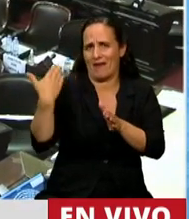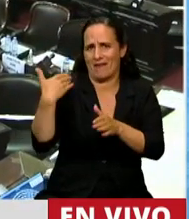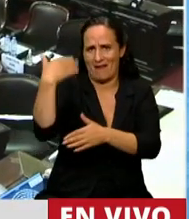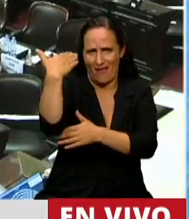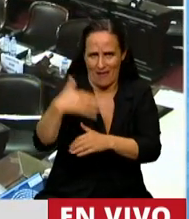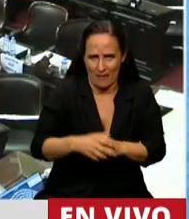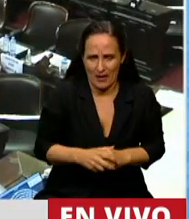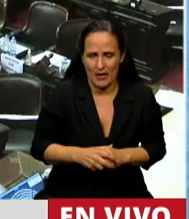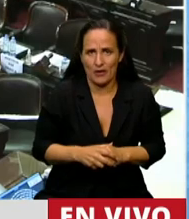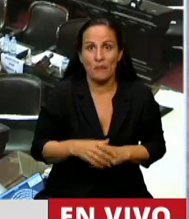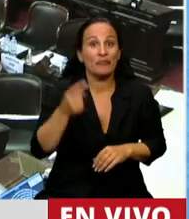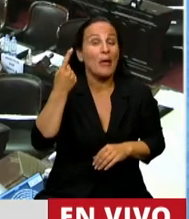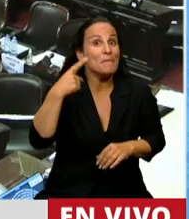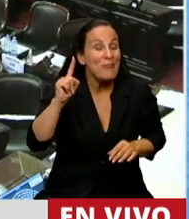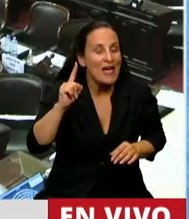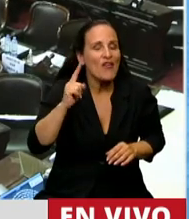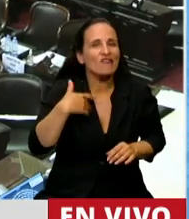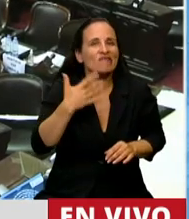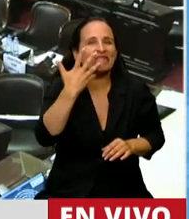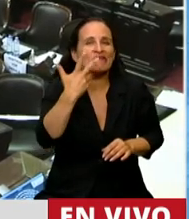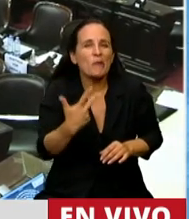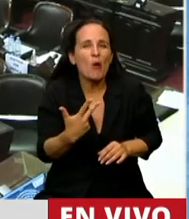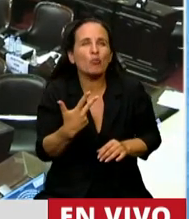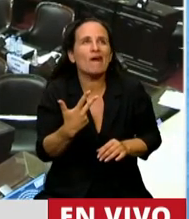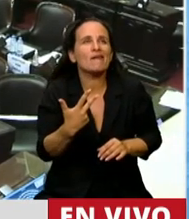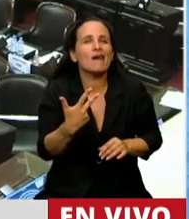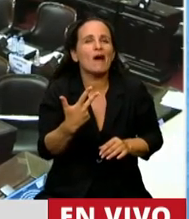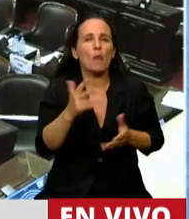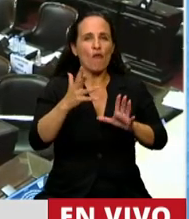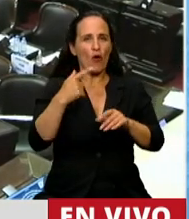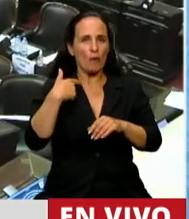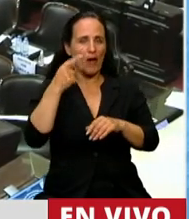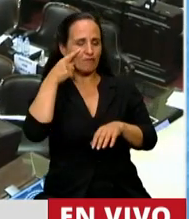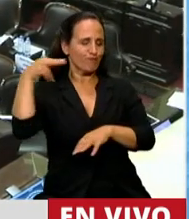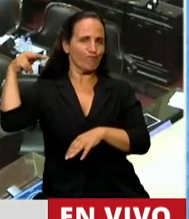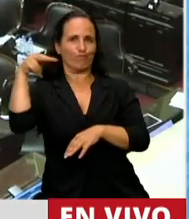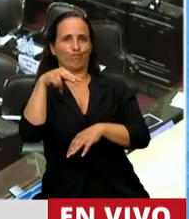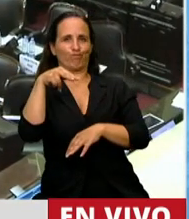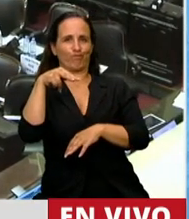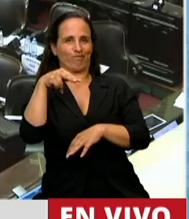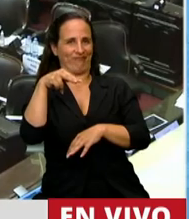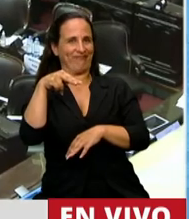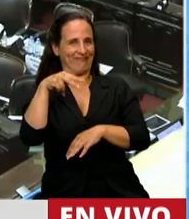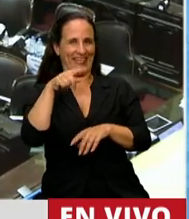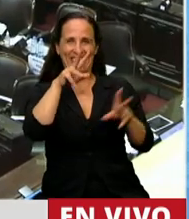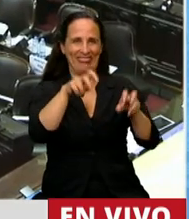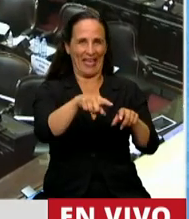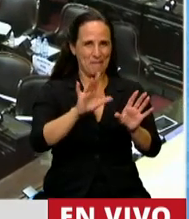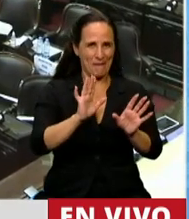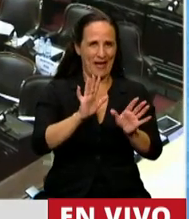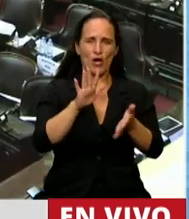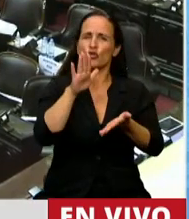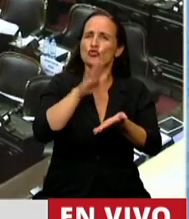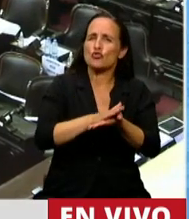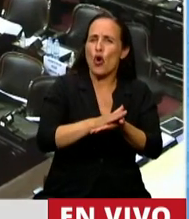Pero me gustaría poder cambiar el ojo desde donde podemos mirar este tema de la